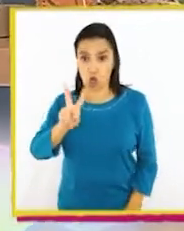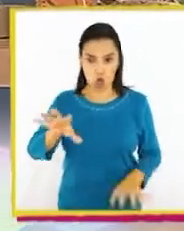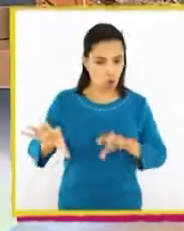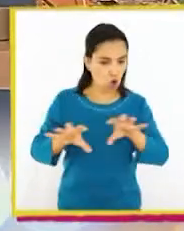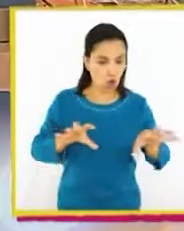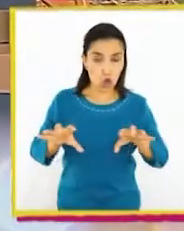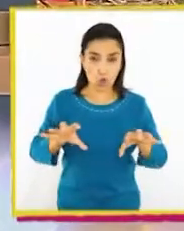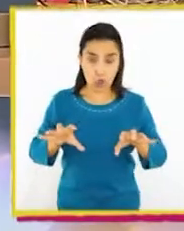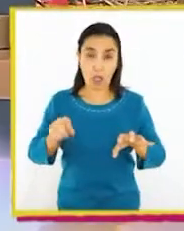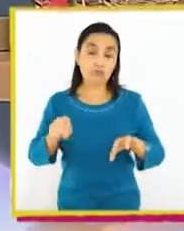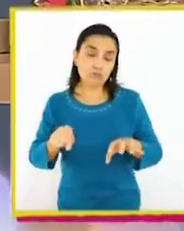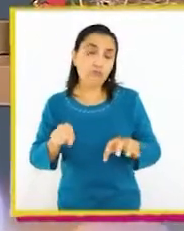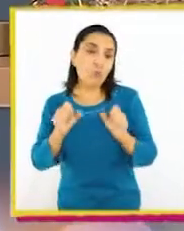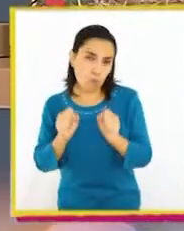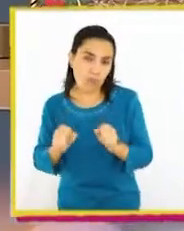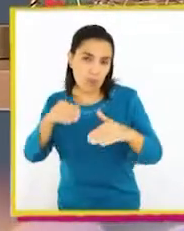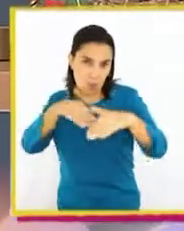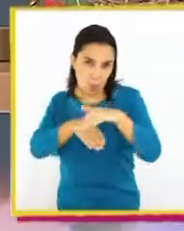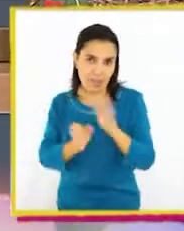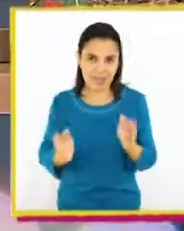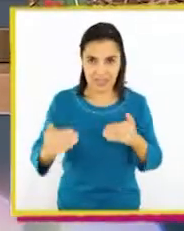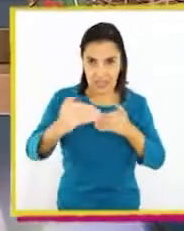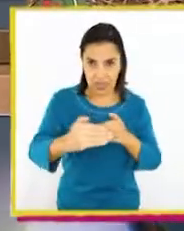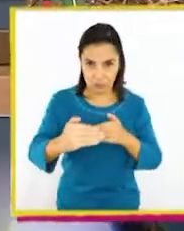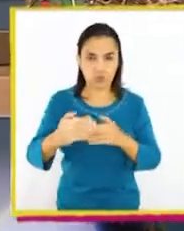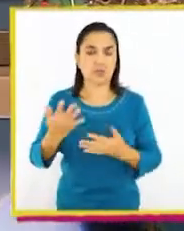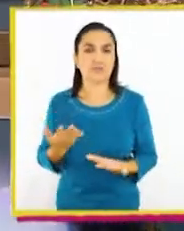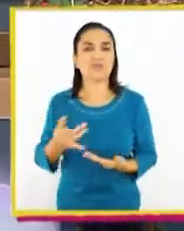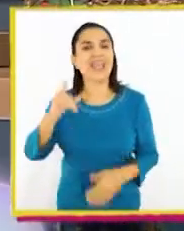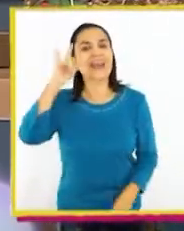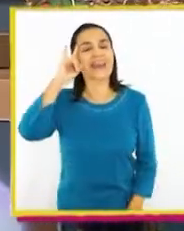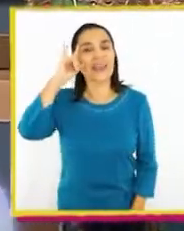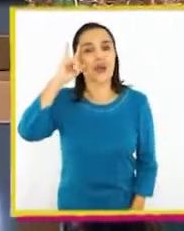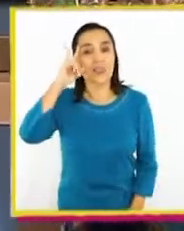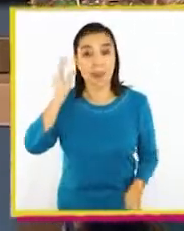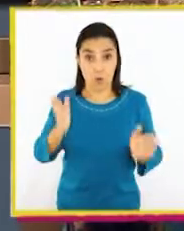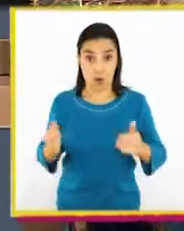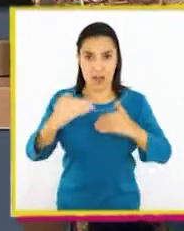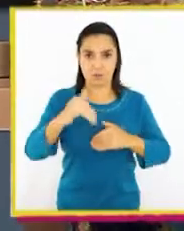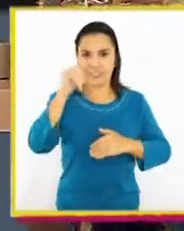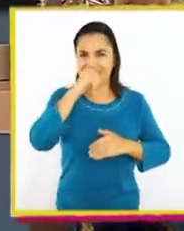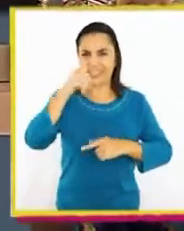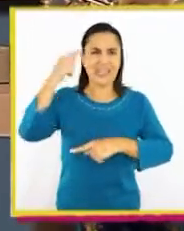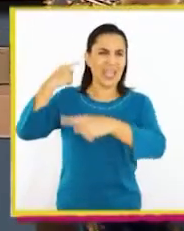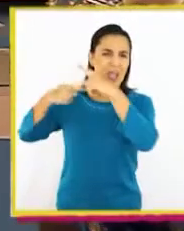objetos sirven para su cápsula. Recordemos que es la cápsula del tiempo.